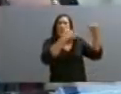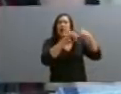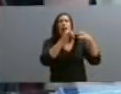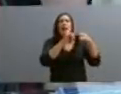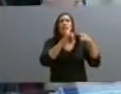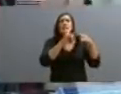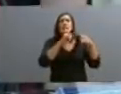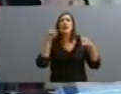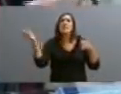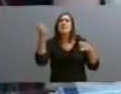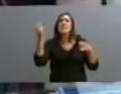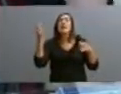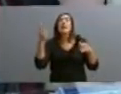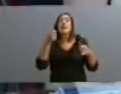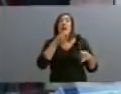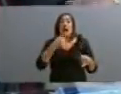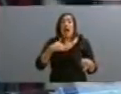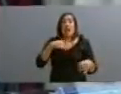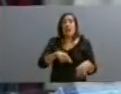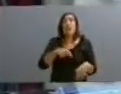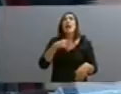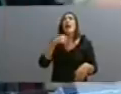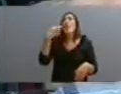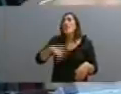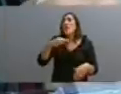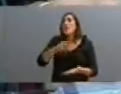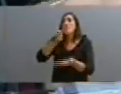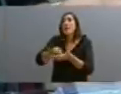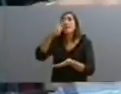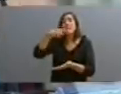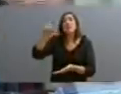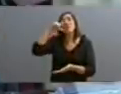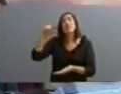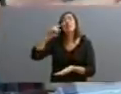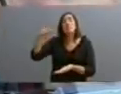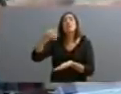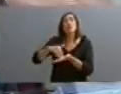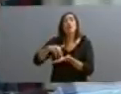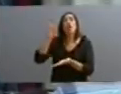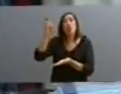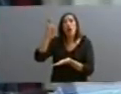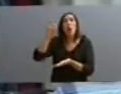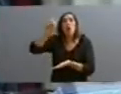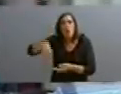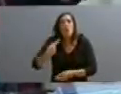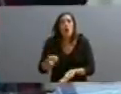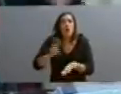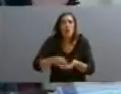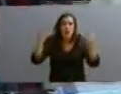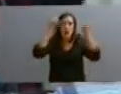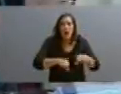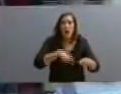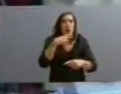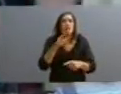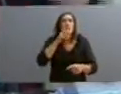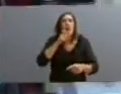Si realmente la Argentina tuviera que volver a pagar 170 mil millones de dólares, volvería a quebrar y tampoco podría pagar, sería